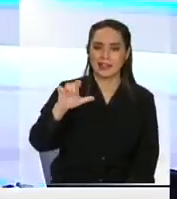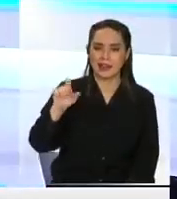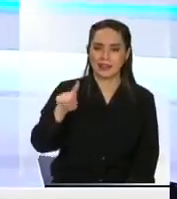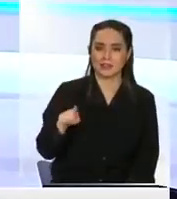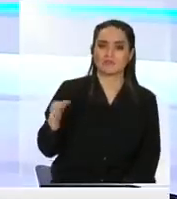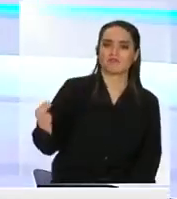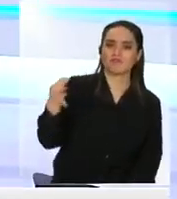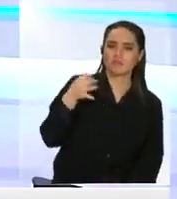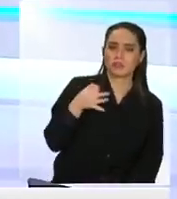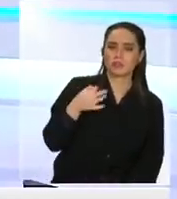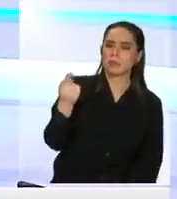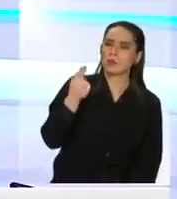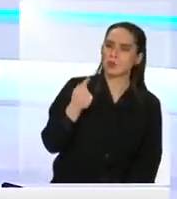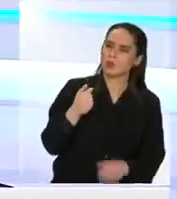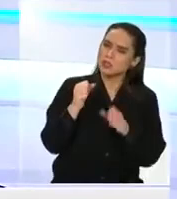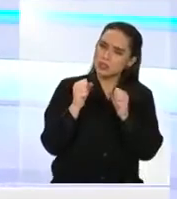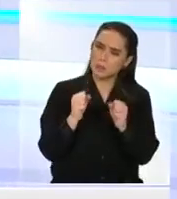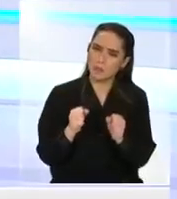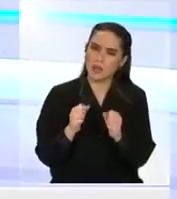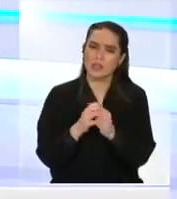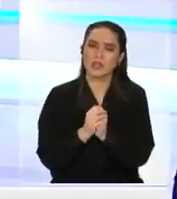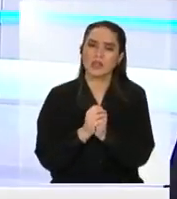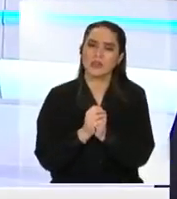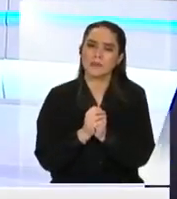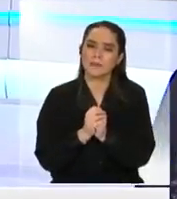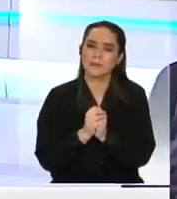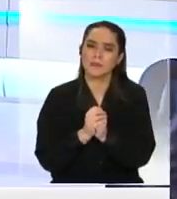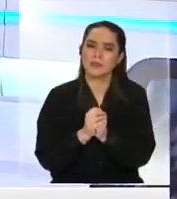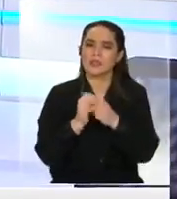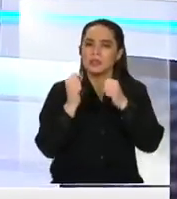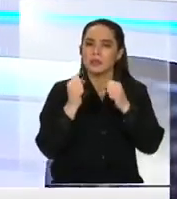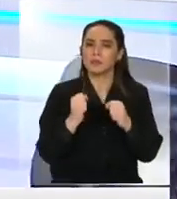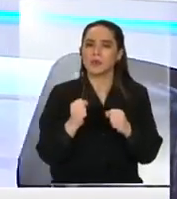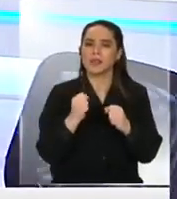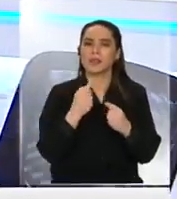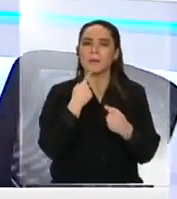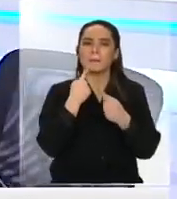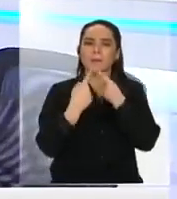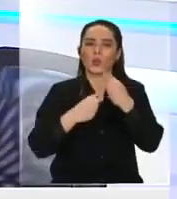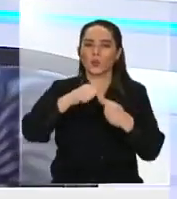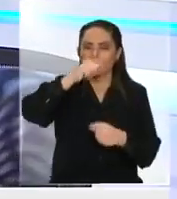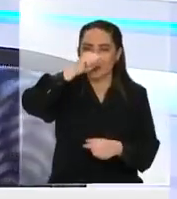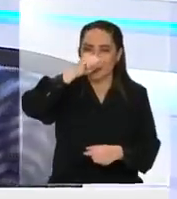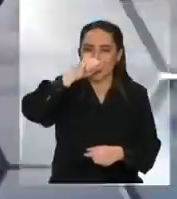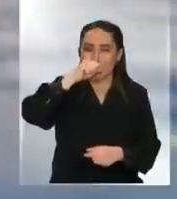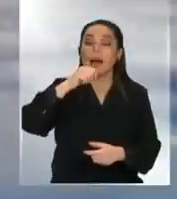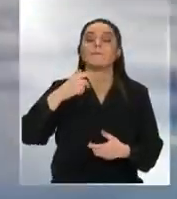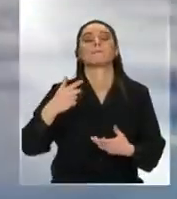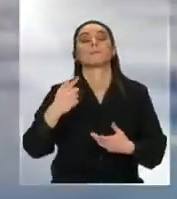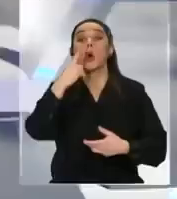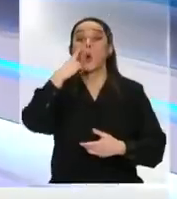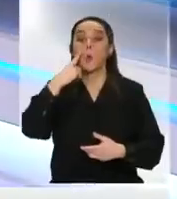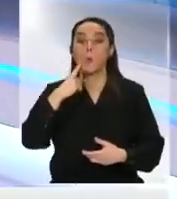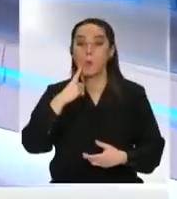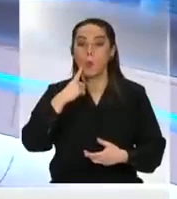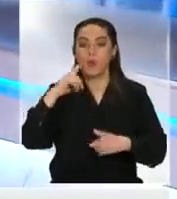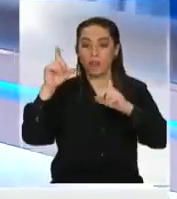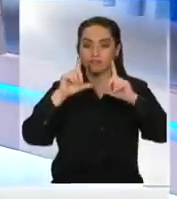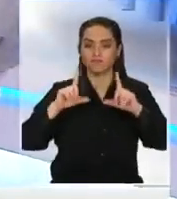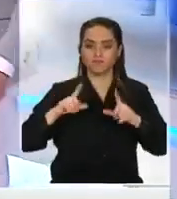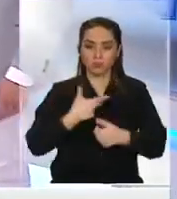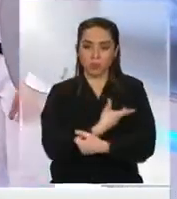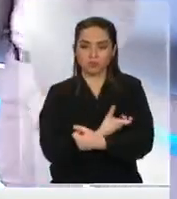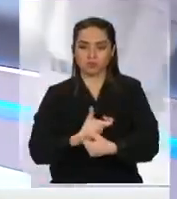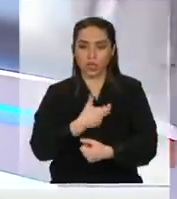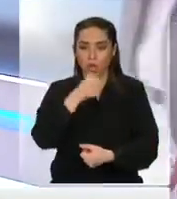Rodrigo es posible que se hagan perdón es posible que se hagan un test de drogas te lo pregunté a Lavín me